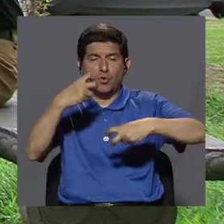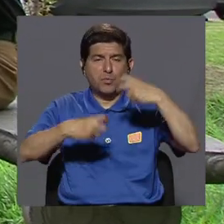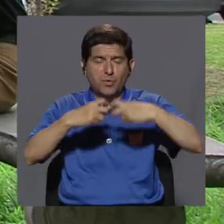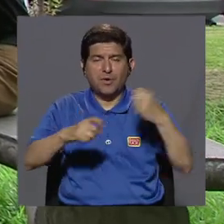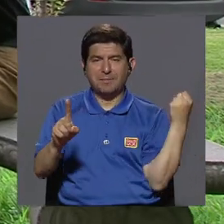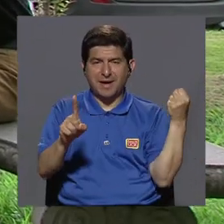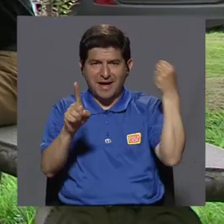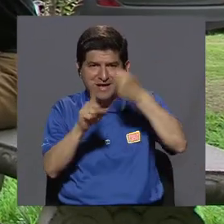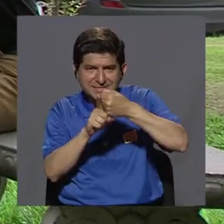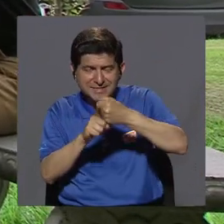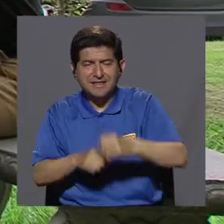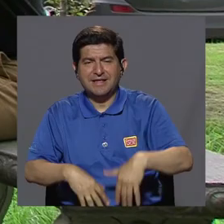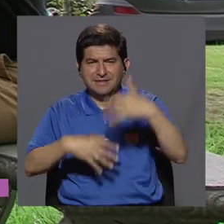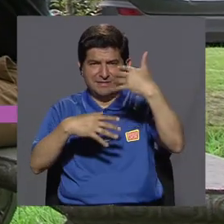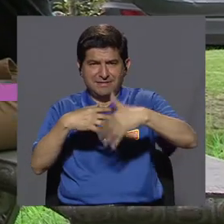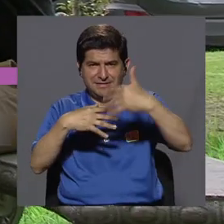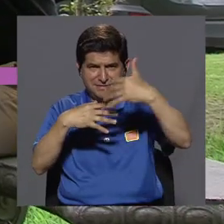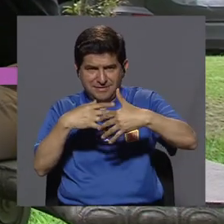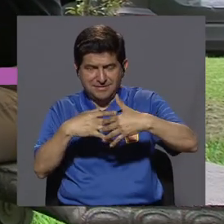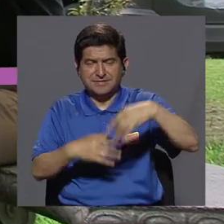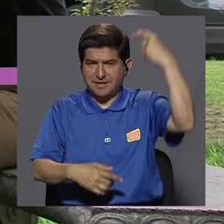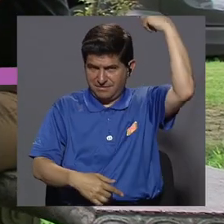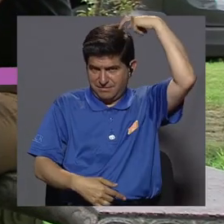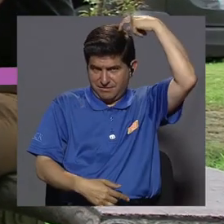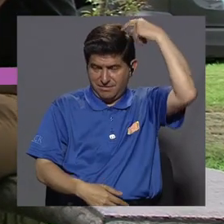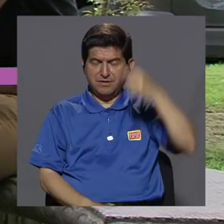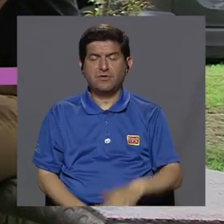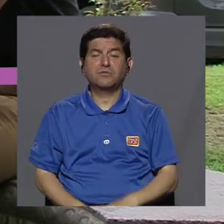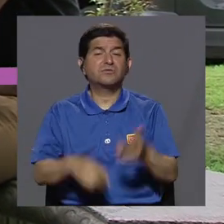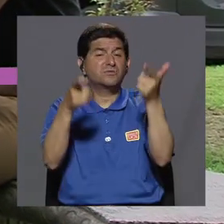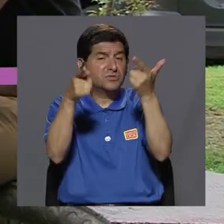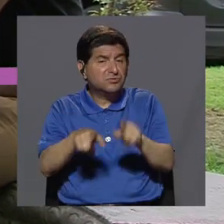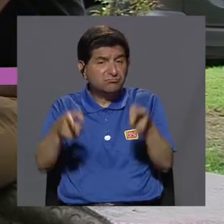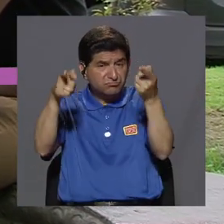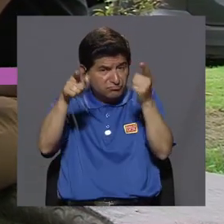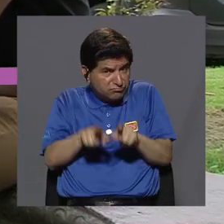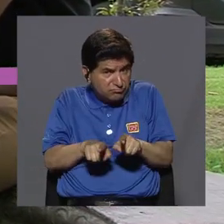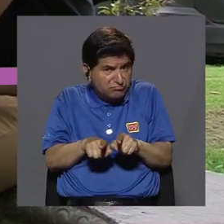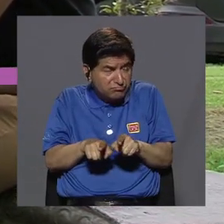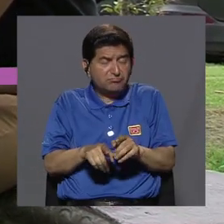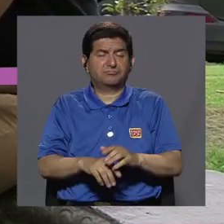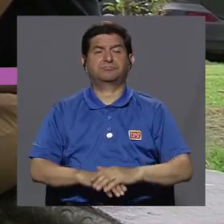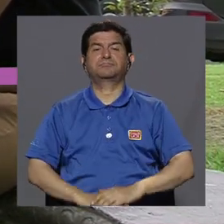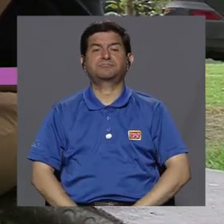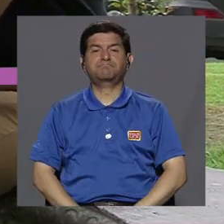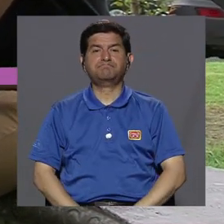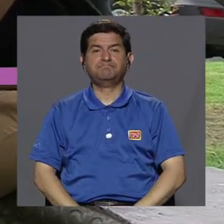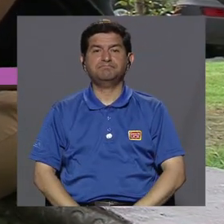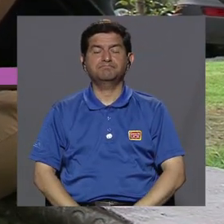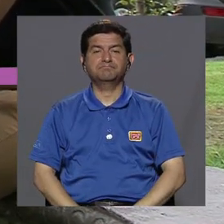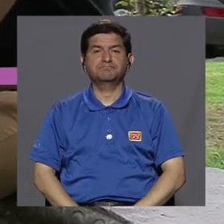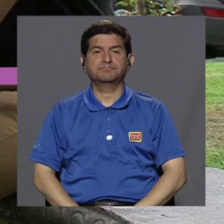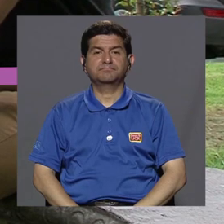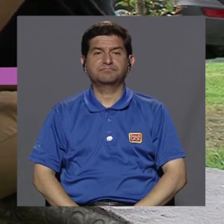tipo de derrame, ¿verdad? Entonces, lo que va, lo que sucede más que todo es que a nivel